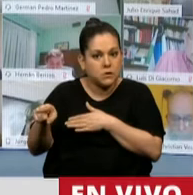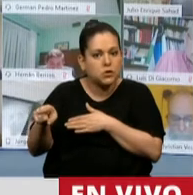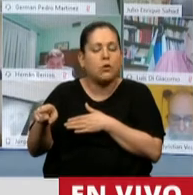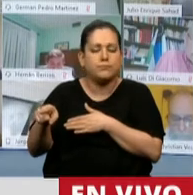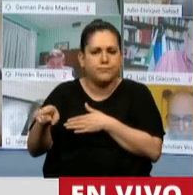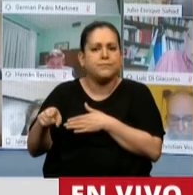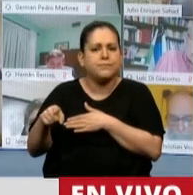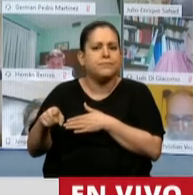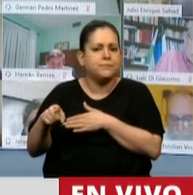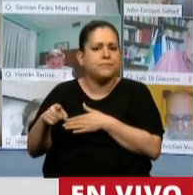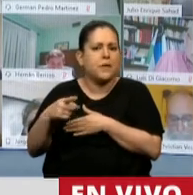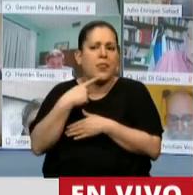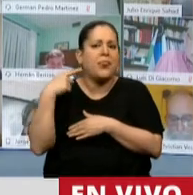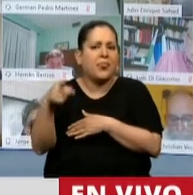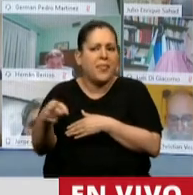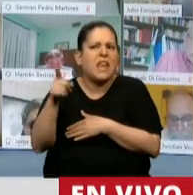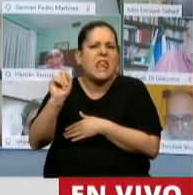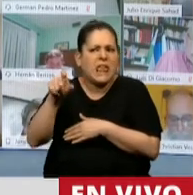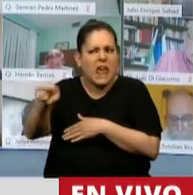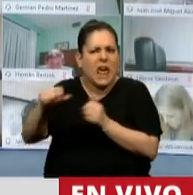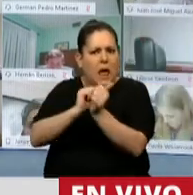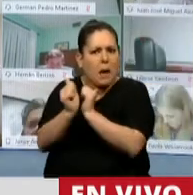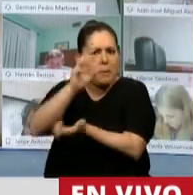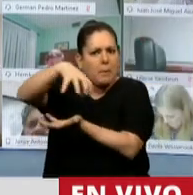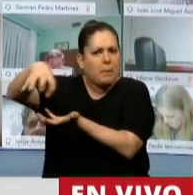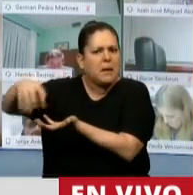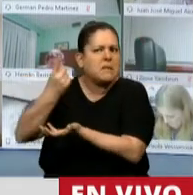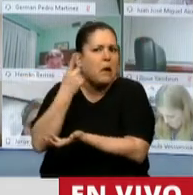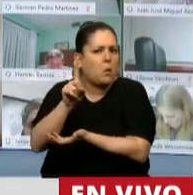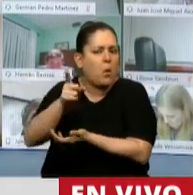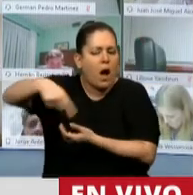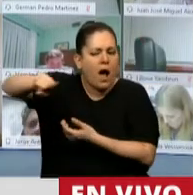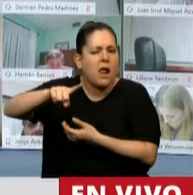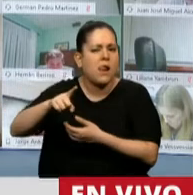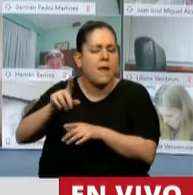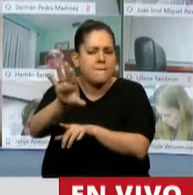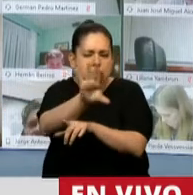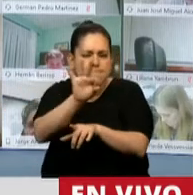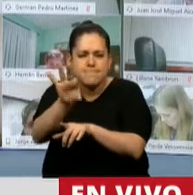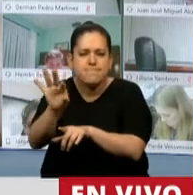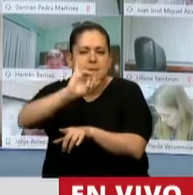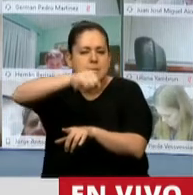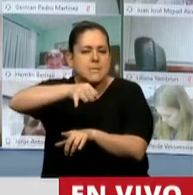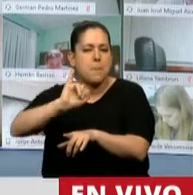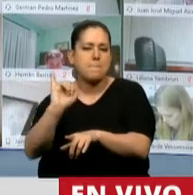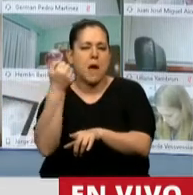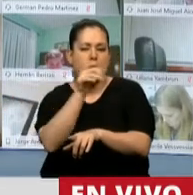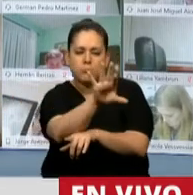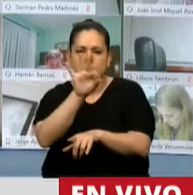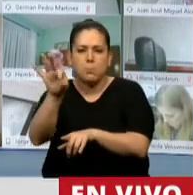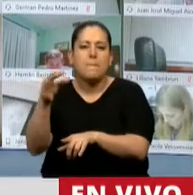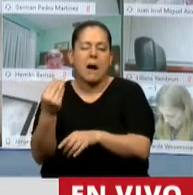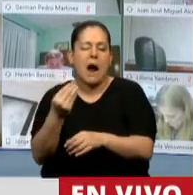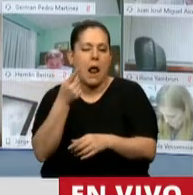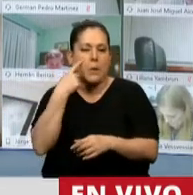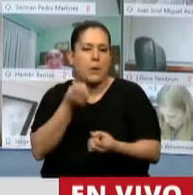qué tipo empresario, qué modelo empresario es el que se prefiere, es el que se elige para vivir